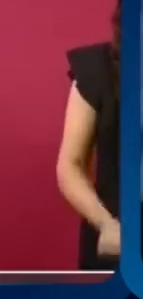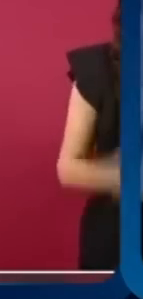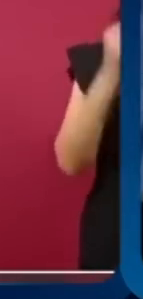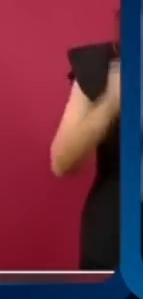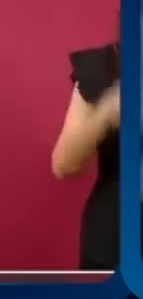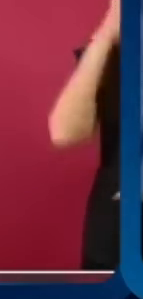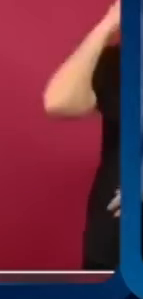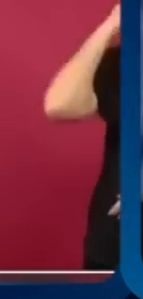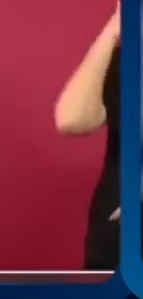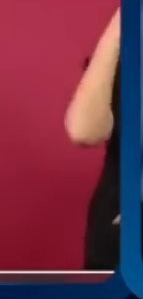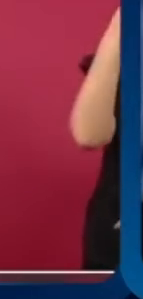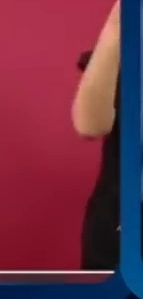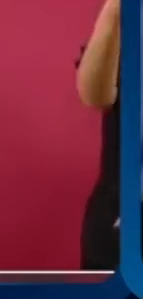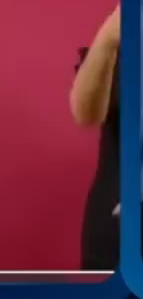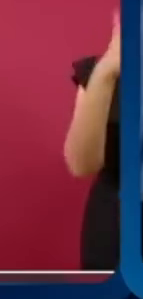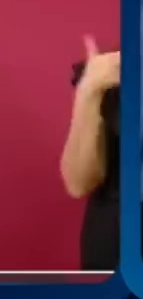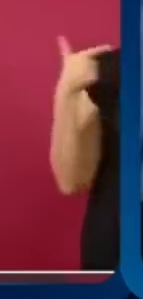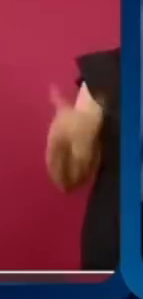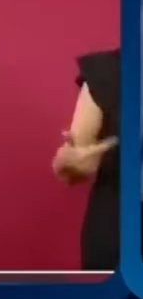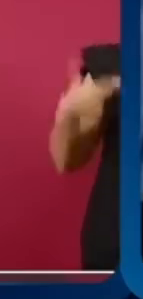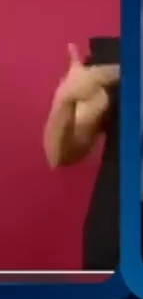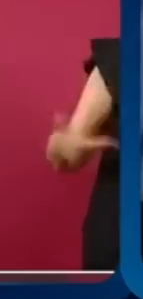nosotros, nuestros hijos, nuestros nietos.